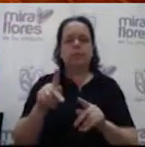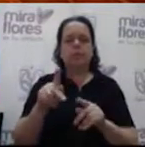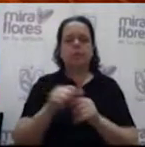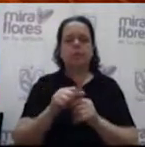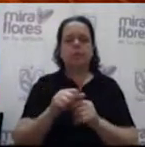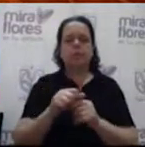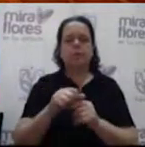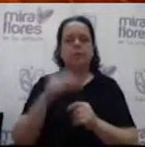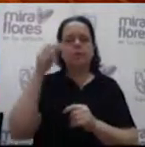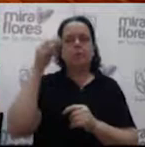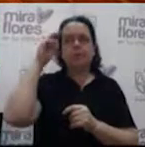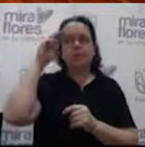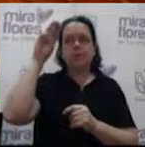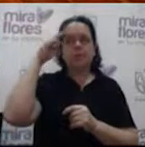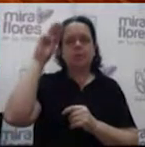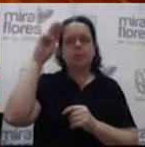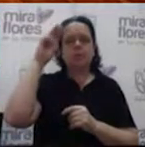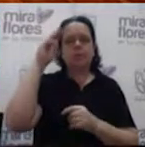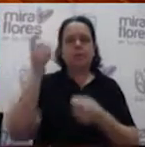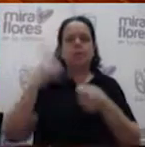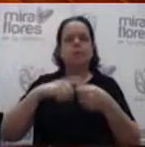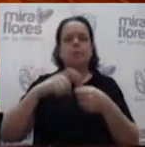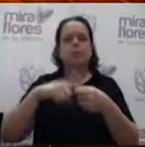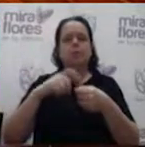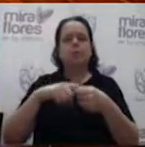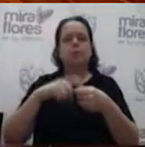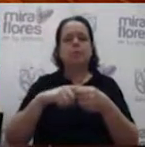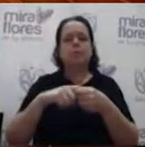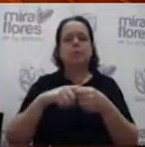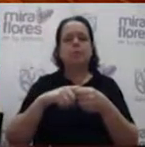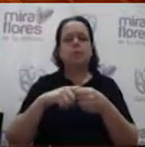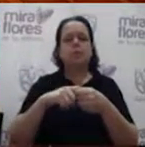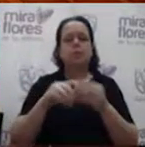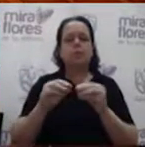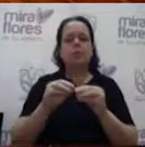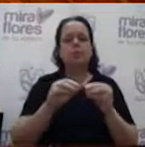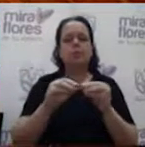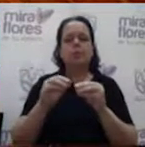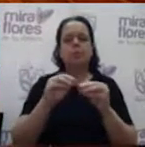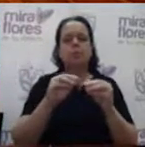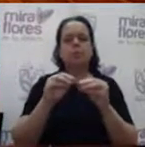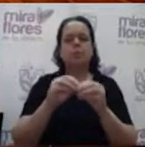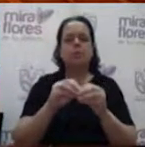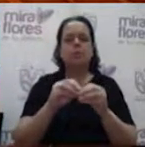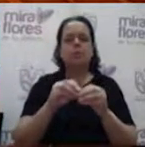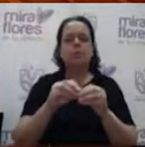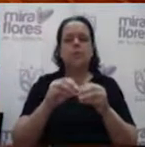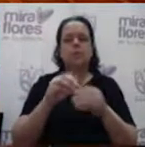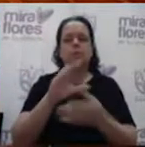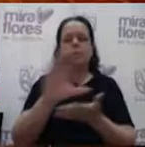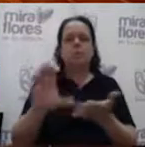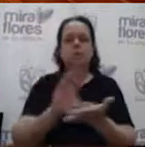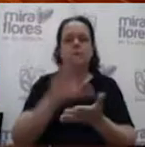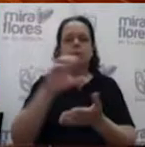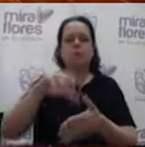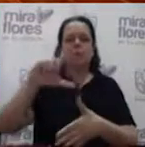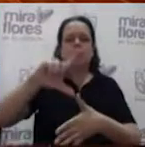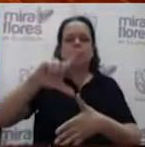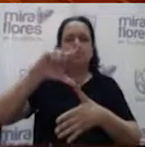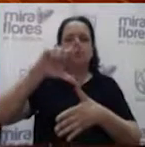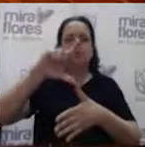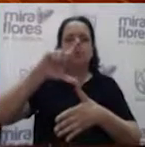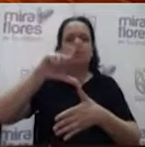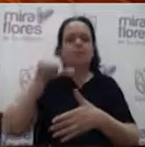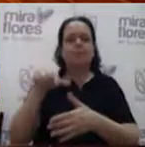Guadalajara, México, para su participación en el foro Movilidad en Metrópolis en América Latina, como ponente en el